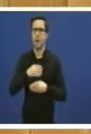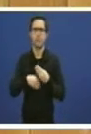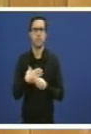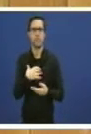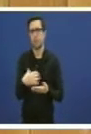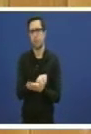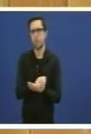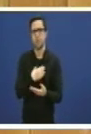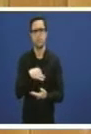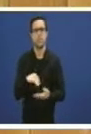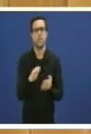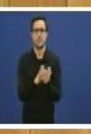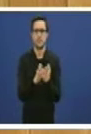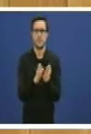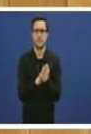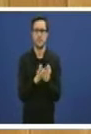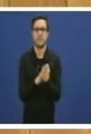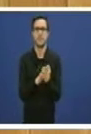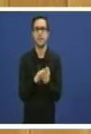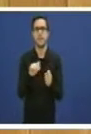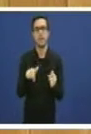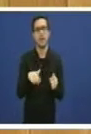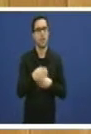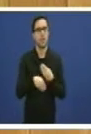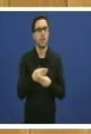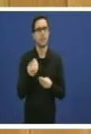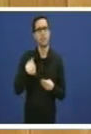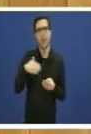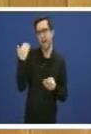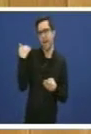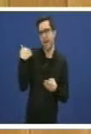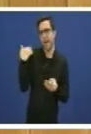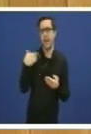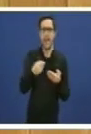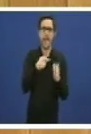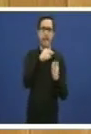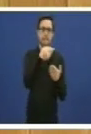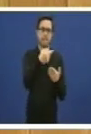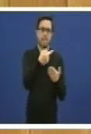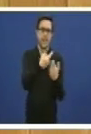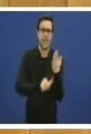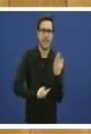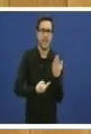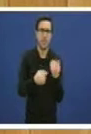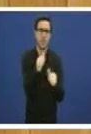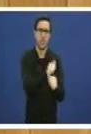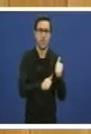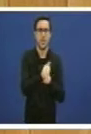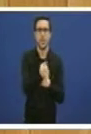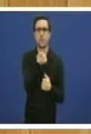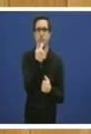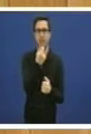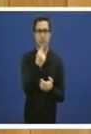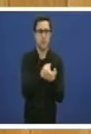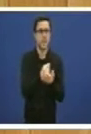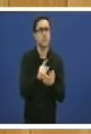Así o fixemos co catálogo priorizado de medicamentos así o estamos a facer con aqueles que estean a facer